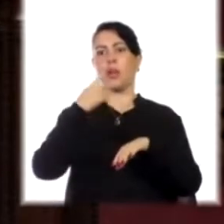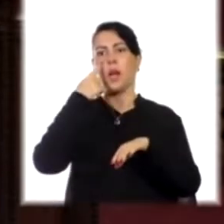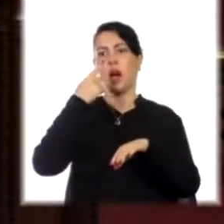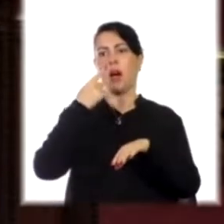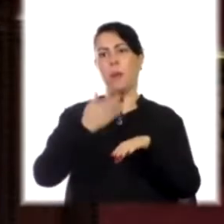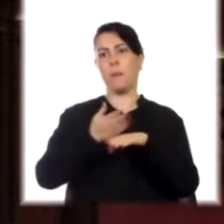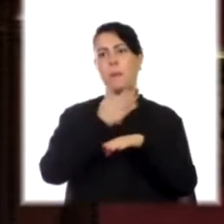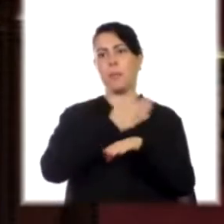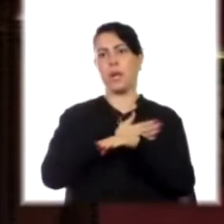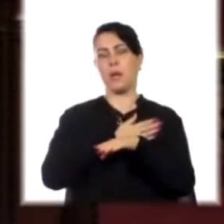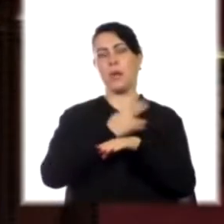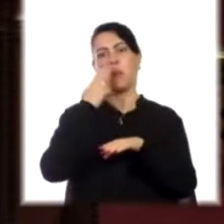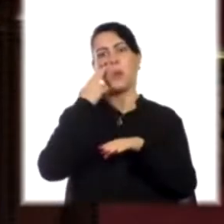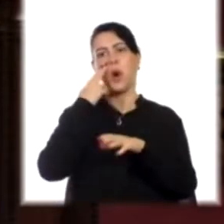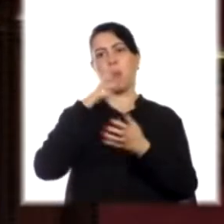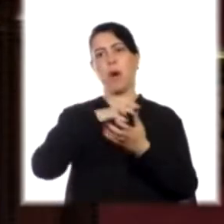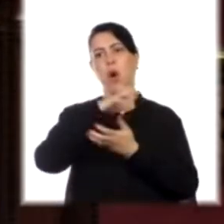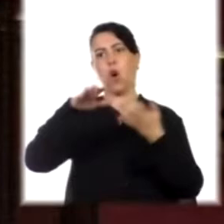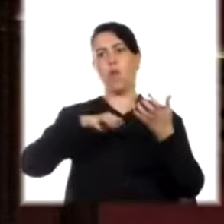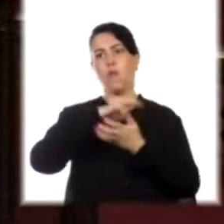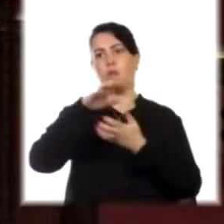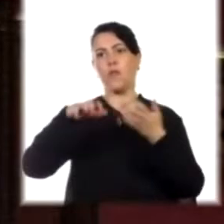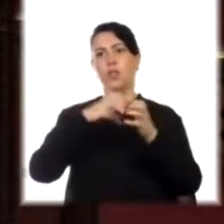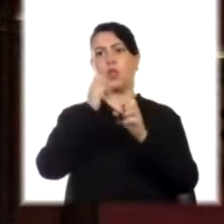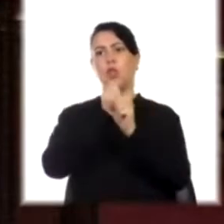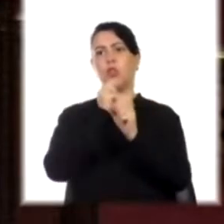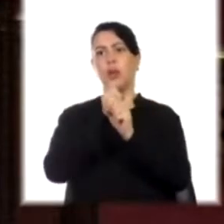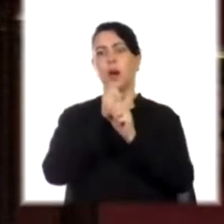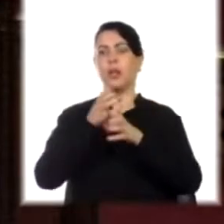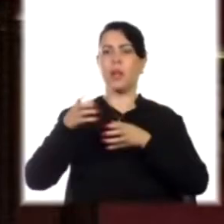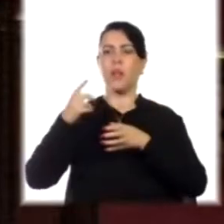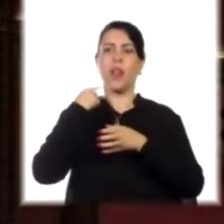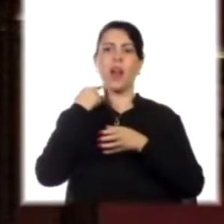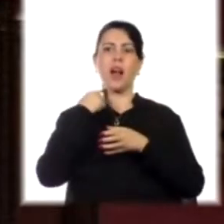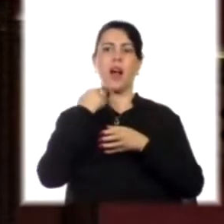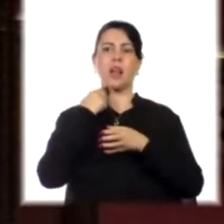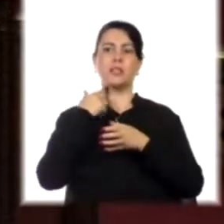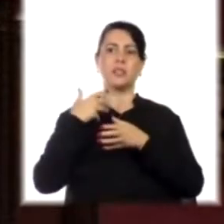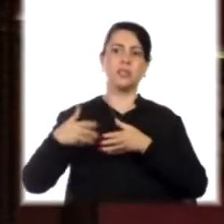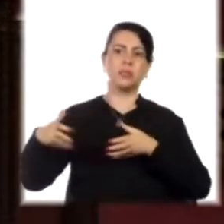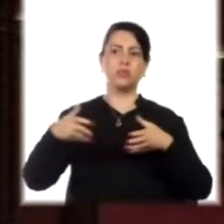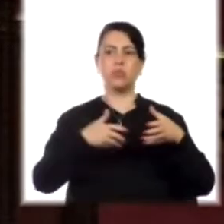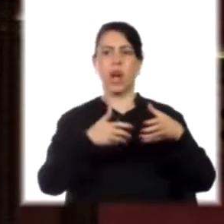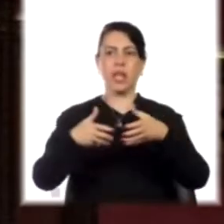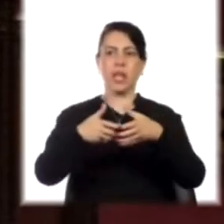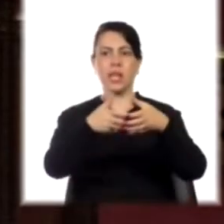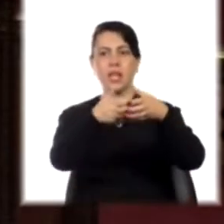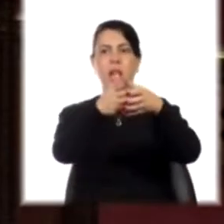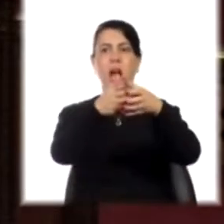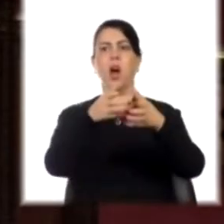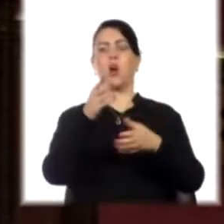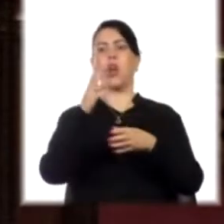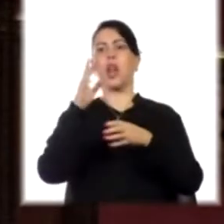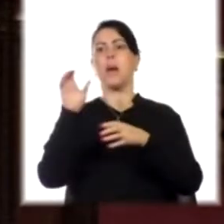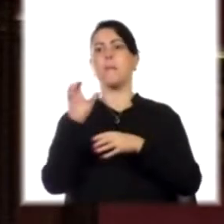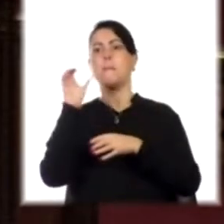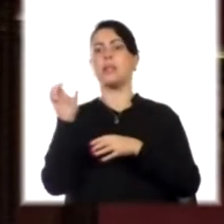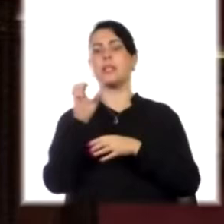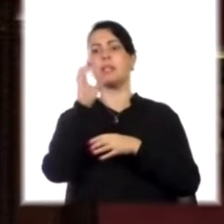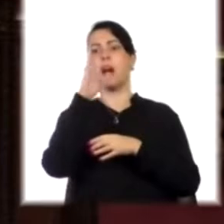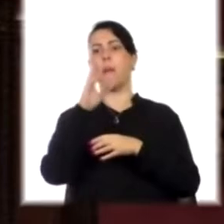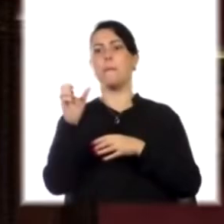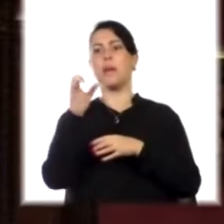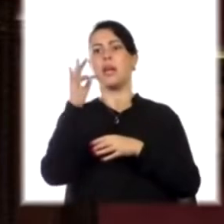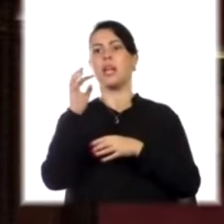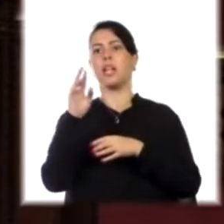conflicto de los trabajadores del gas, del gas por cañería con la empresa Petrobras y la situación que se está